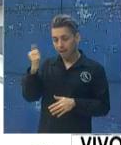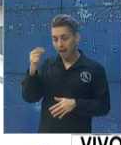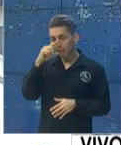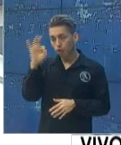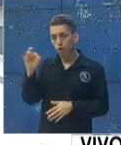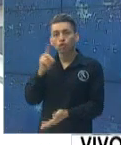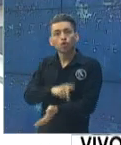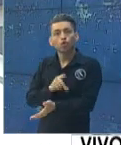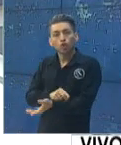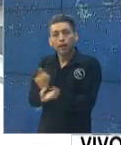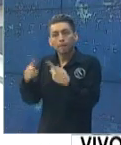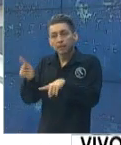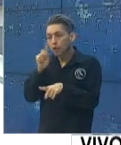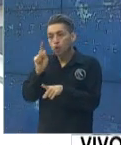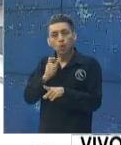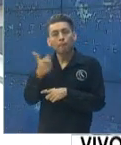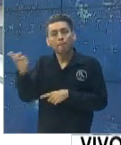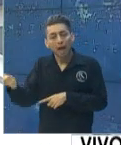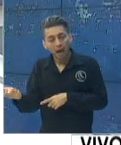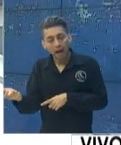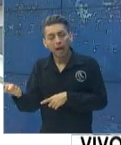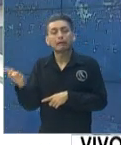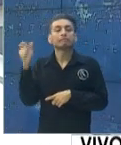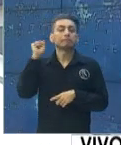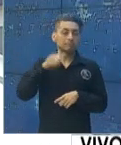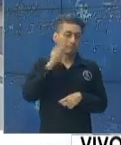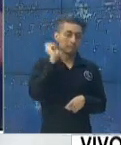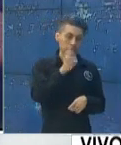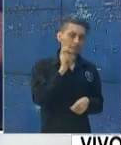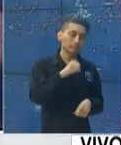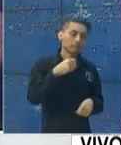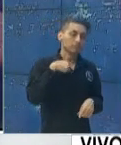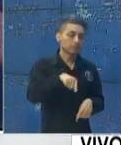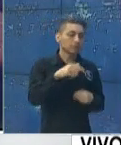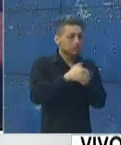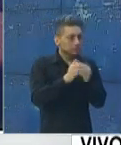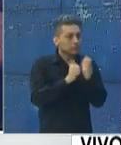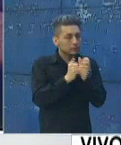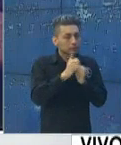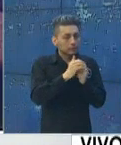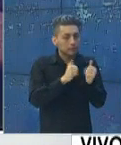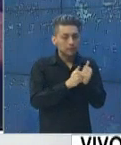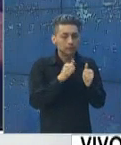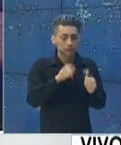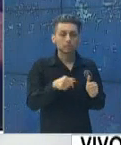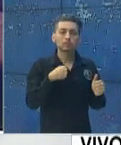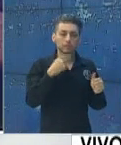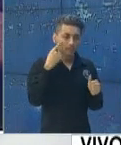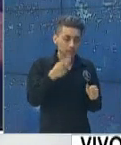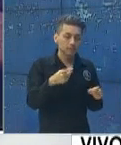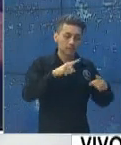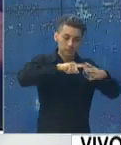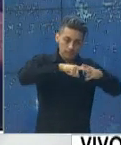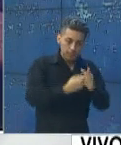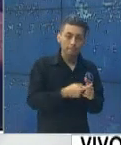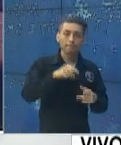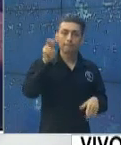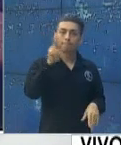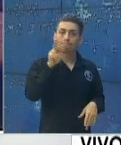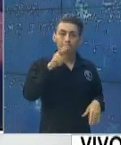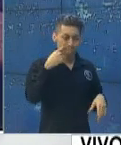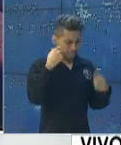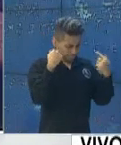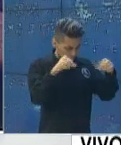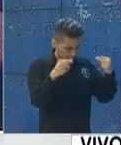Sí, precisamente estamos muy preocupados y con esa intención le dimos inicio el día viernes a la